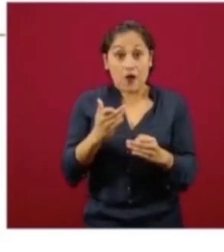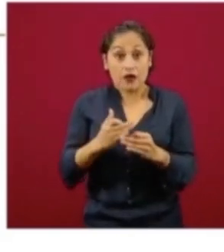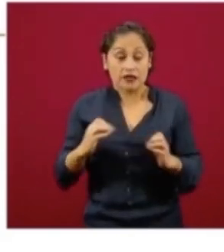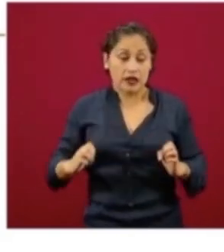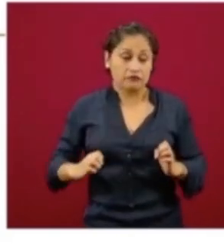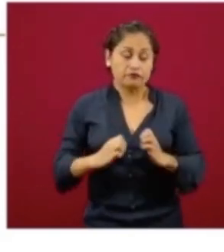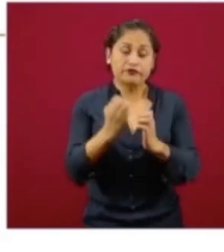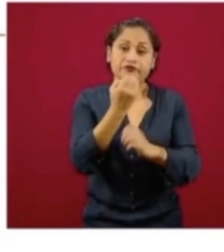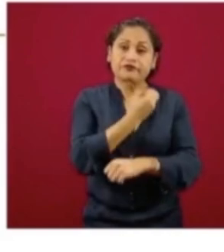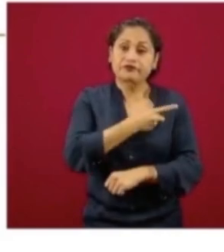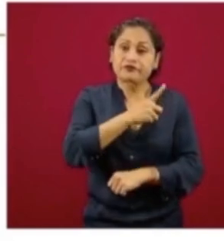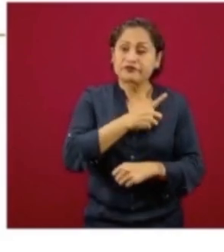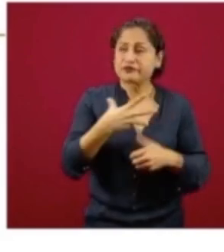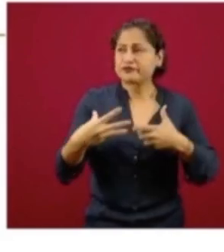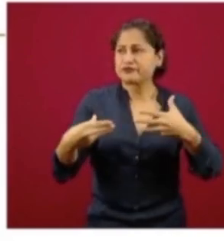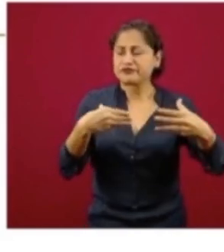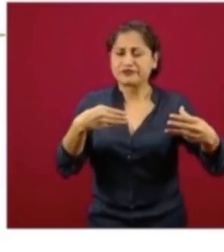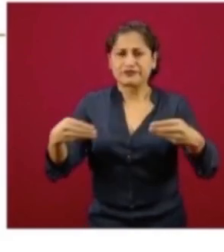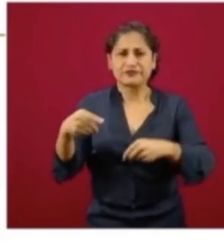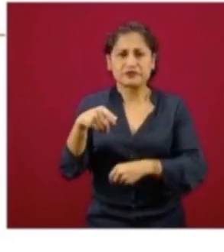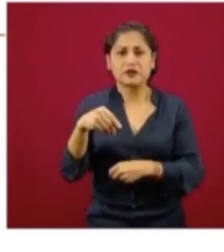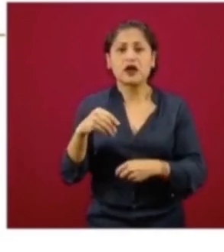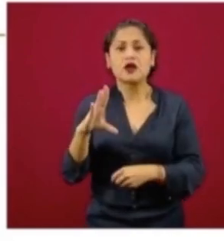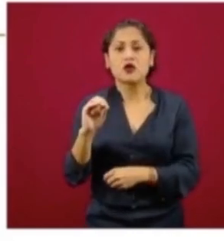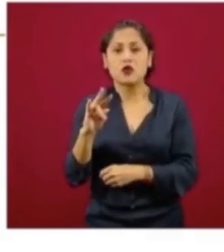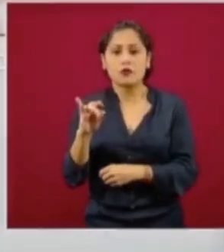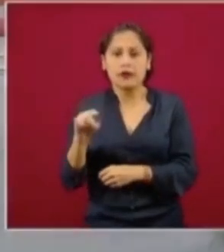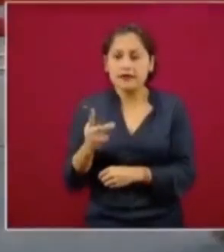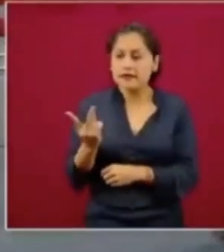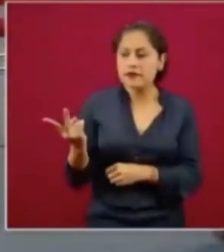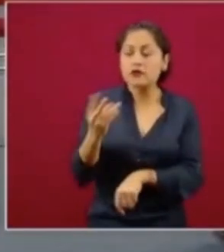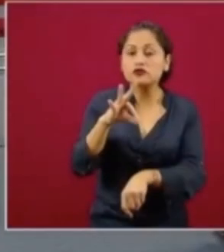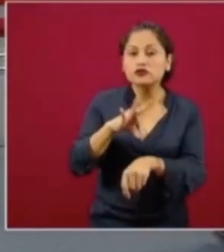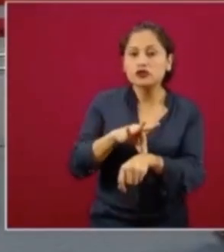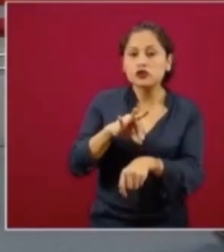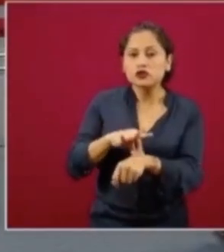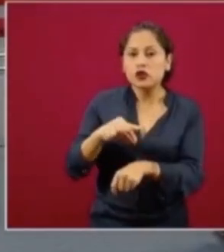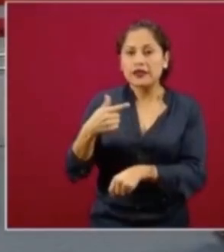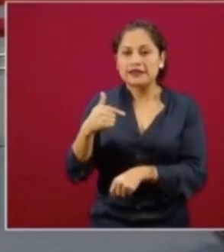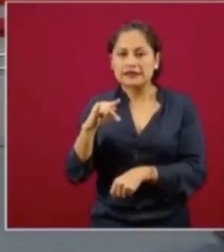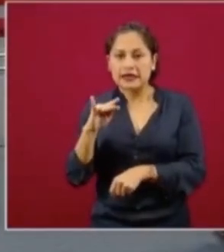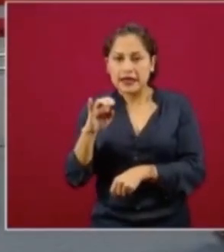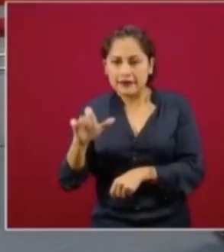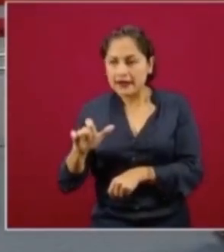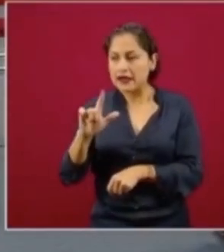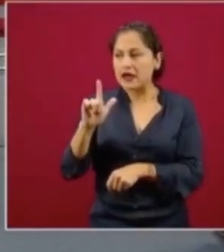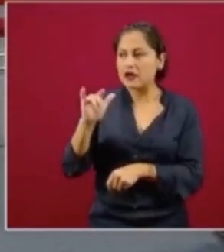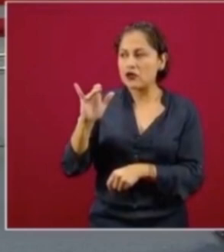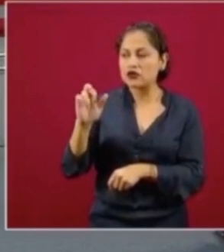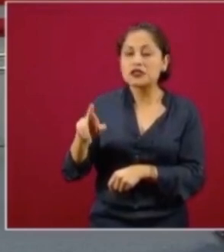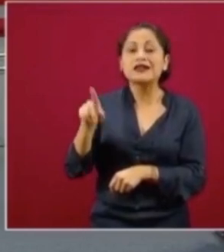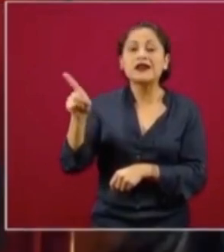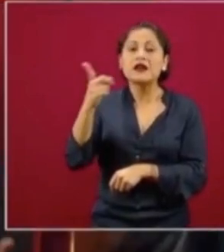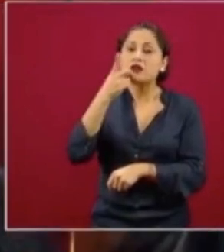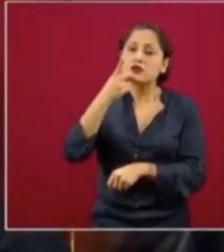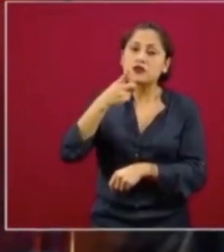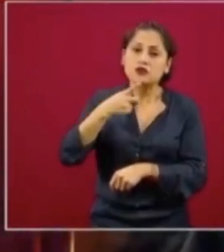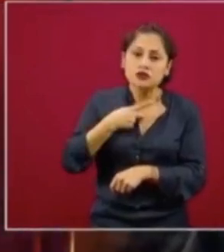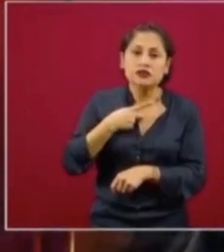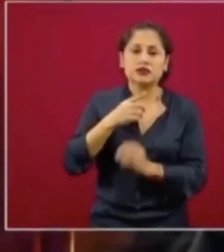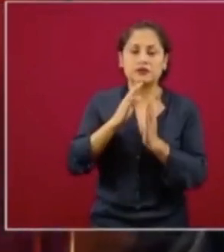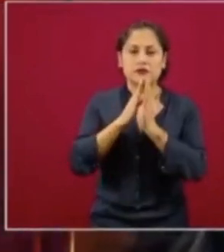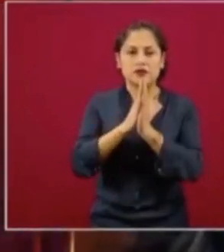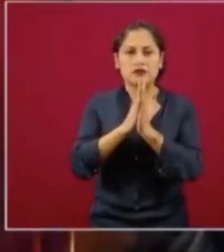el doctor Hugo López-Gatell, el doctor Alcocer, no se cansan de decirnos que tenemos tristemente una sociedad